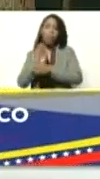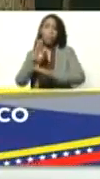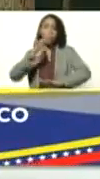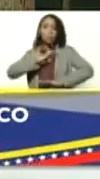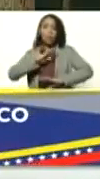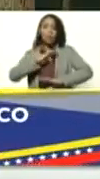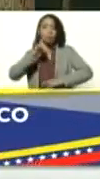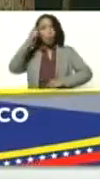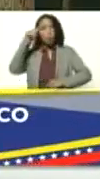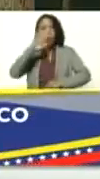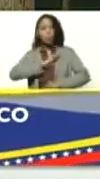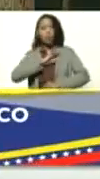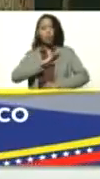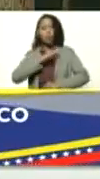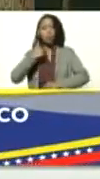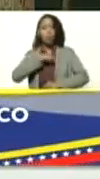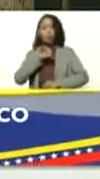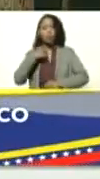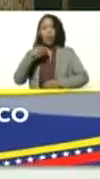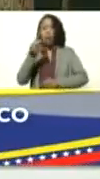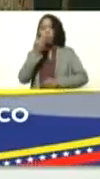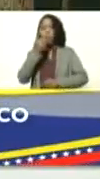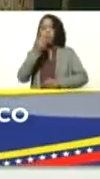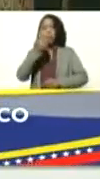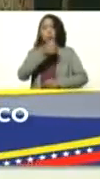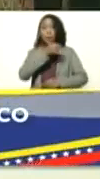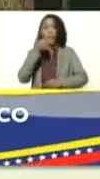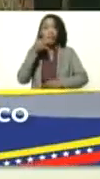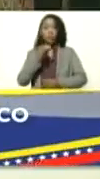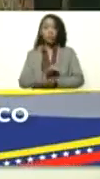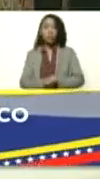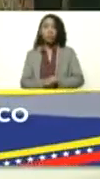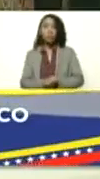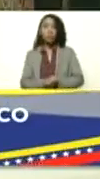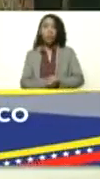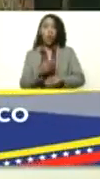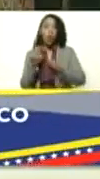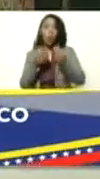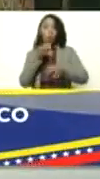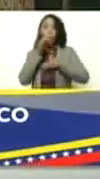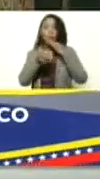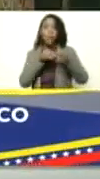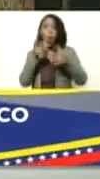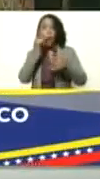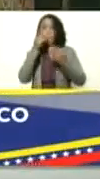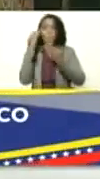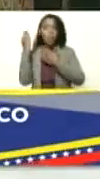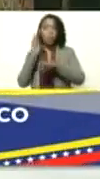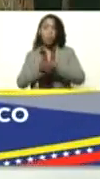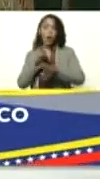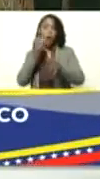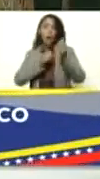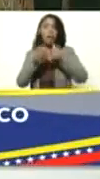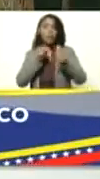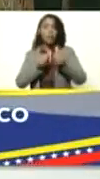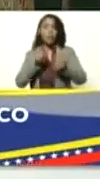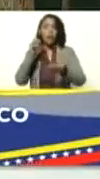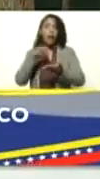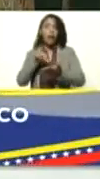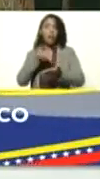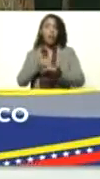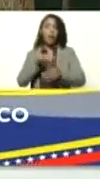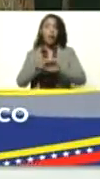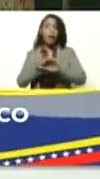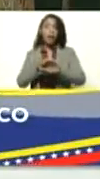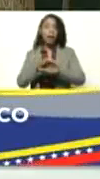nuestro pueblo, para la alimentación de calidad, que como lo explicó nuestro amigo allá, porque la leche de cabra, la carne